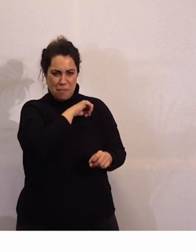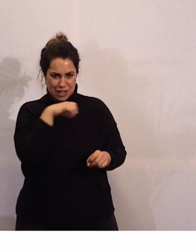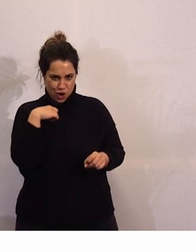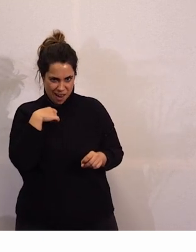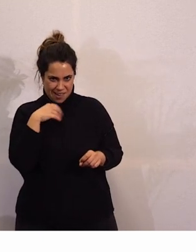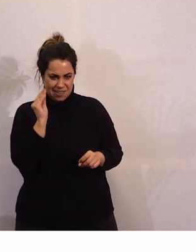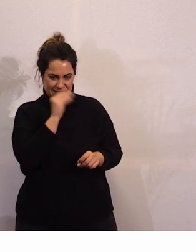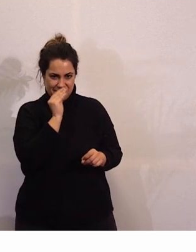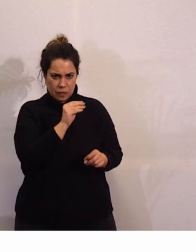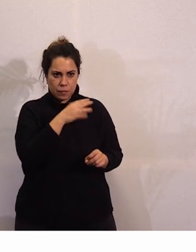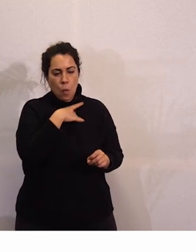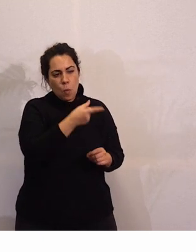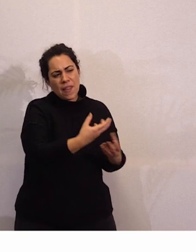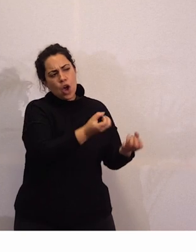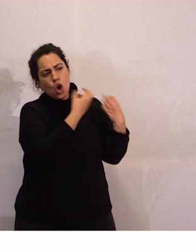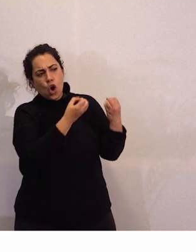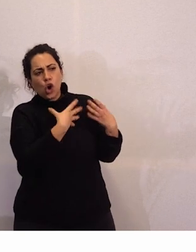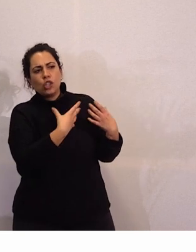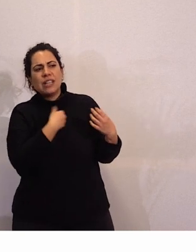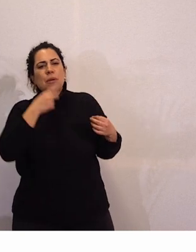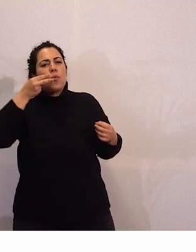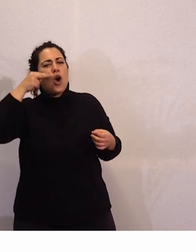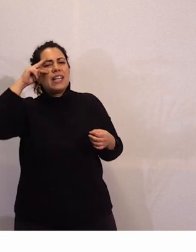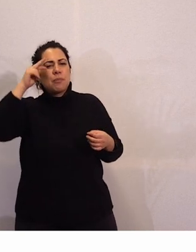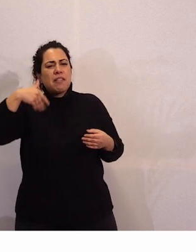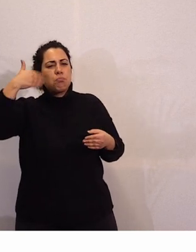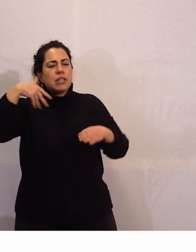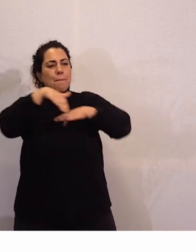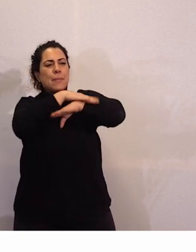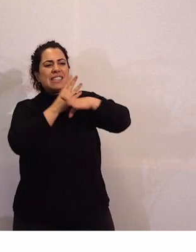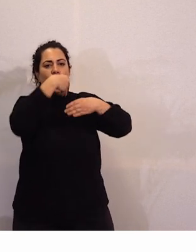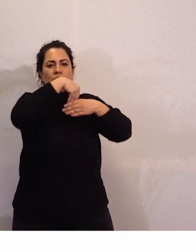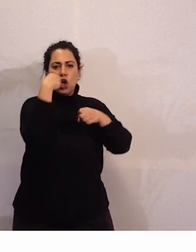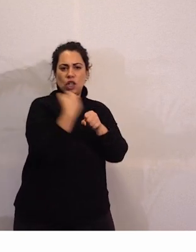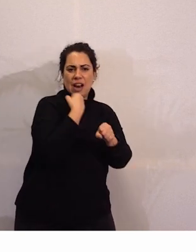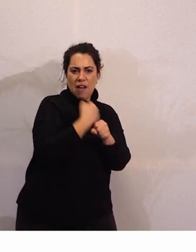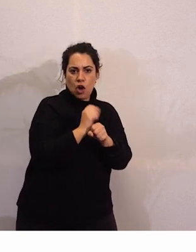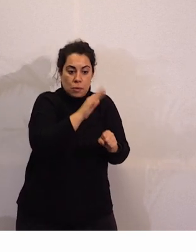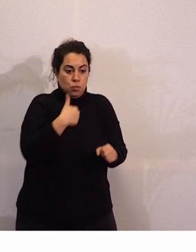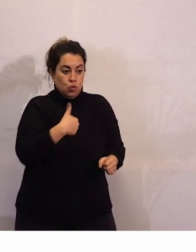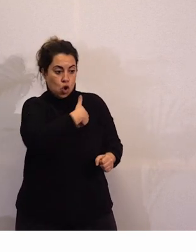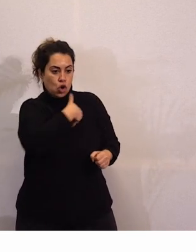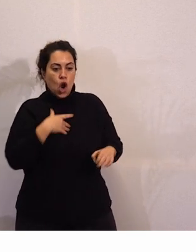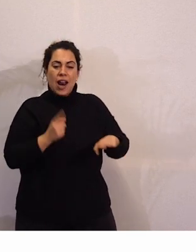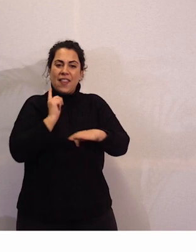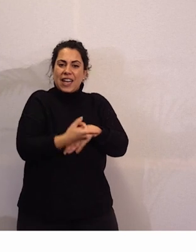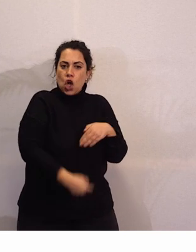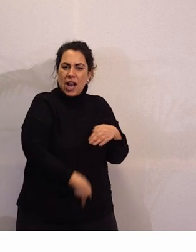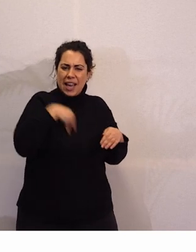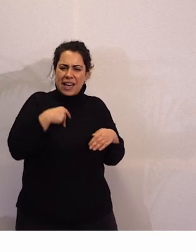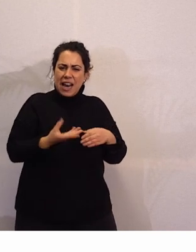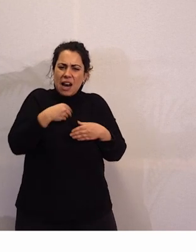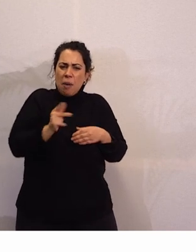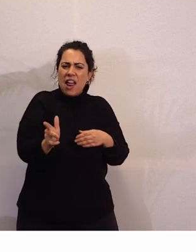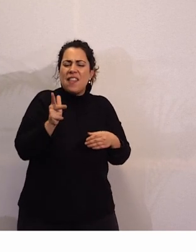nos podrías contar una de tus experiencias de trabajar en el ministerio y en cuanto a tu cargo como director general de los derechos de las